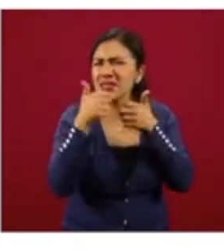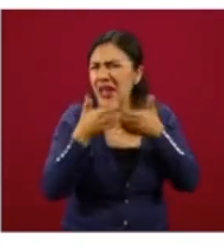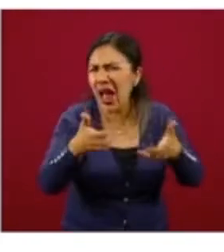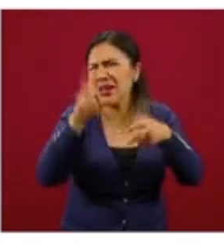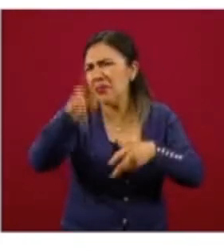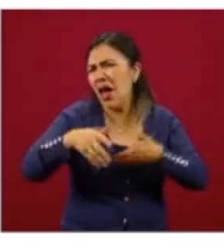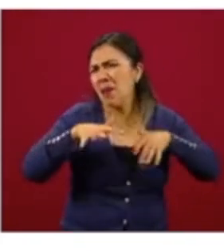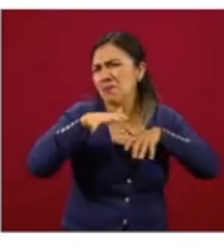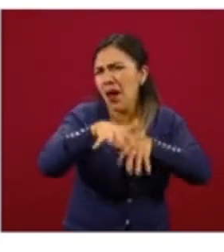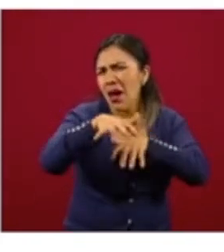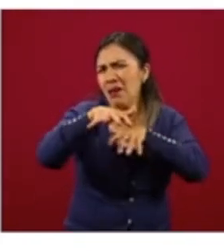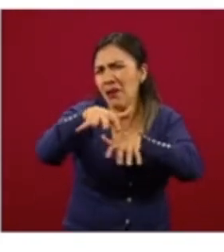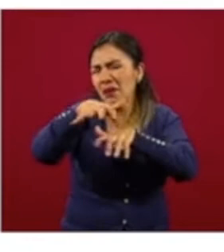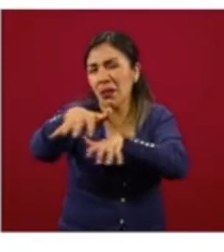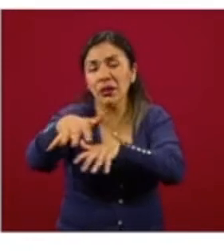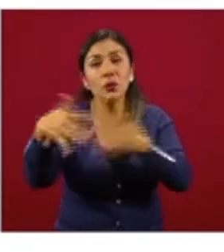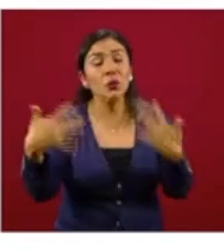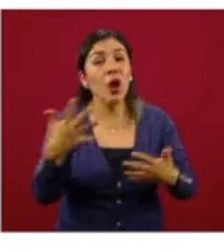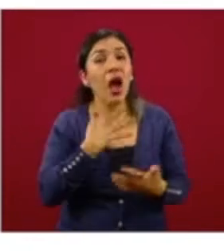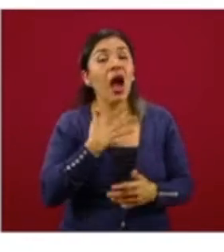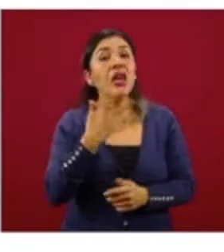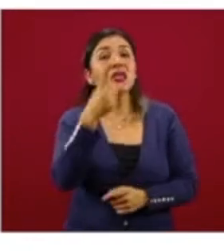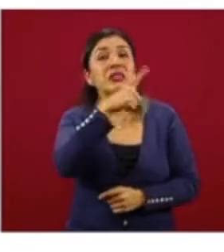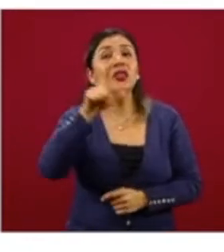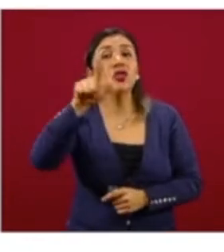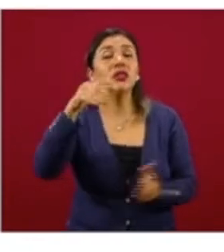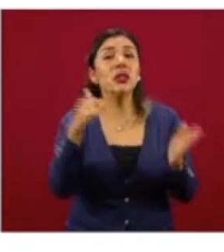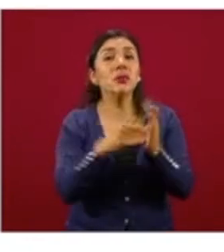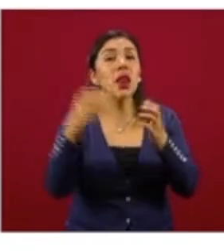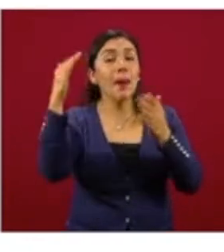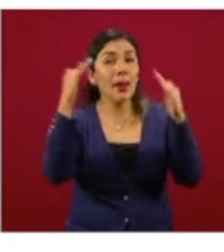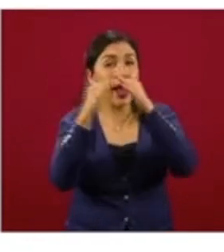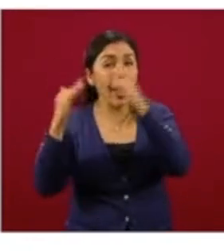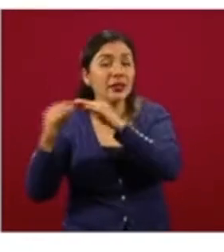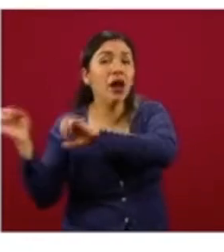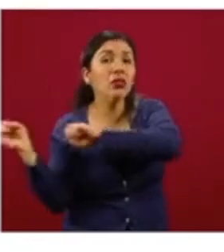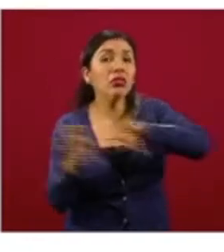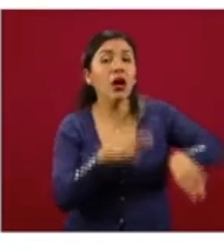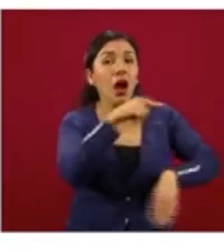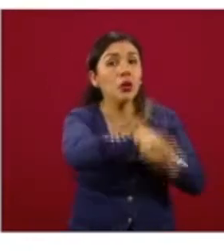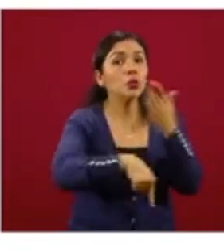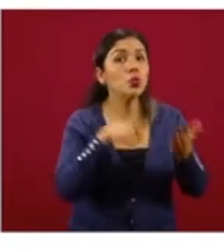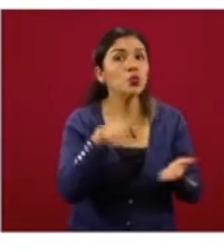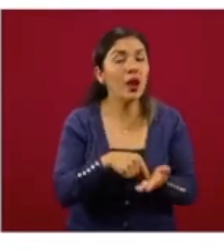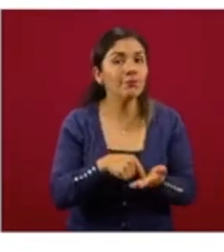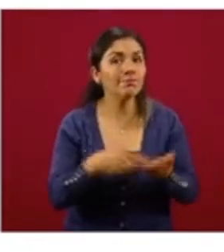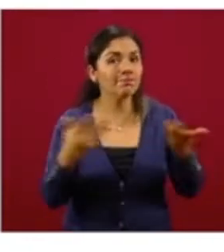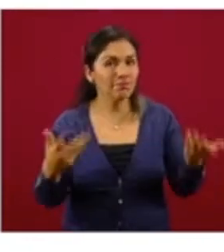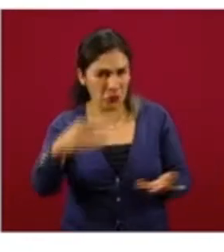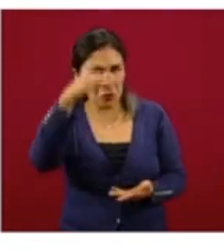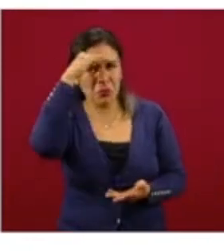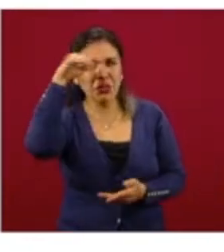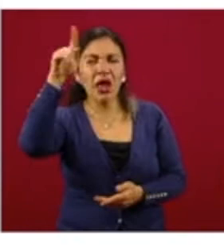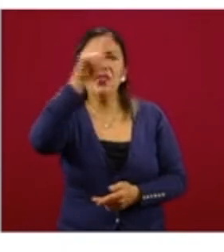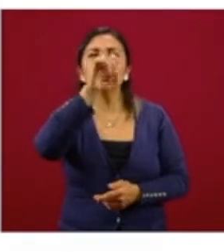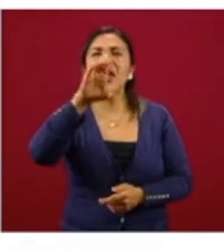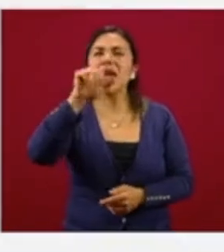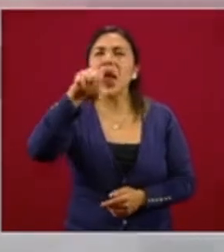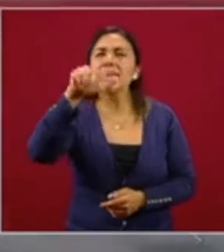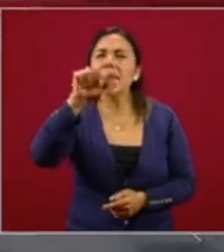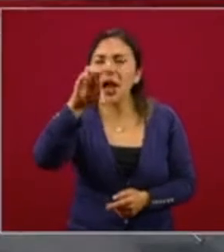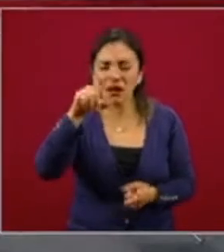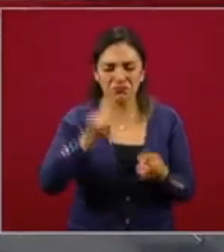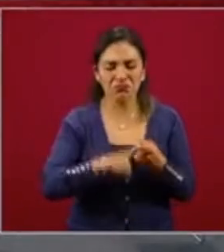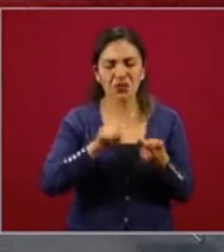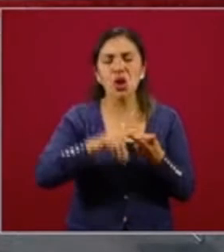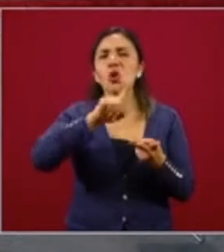Hay ciento diecisiete mil viviendas abandonadas en esa zona. Es una zona, piensen en Tecámac, piensen en